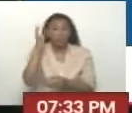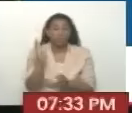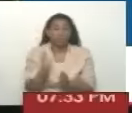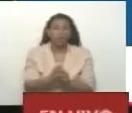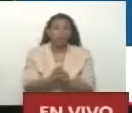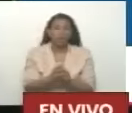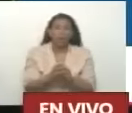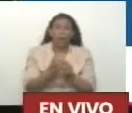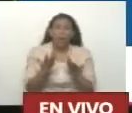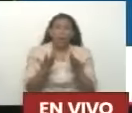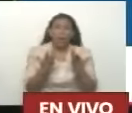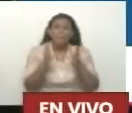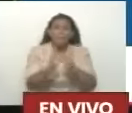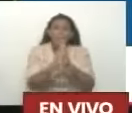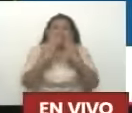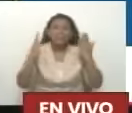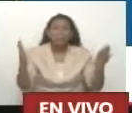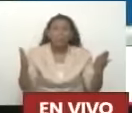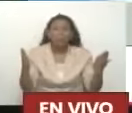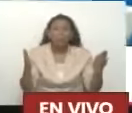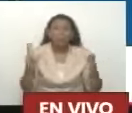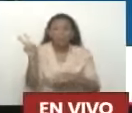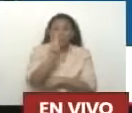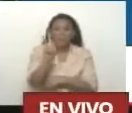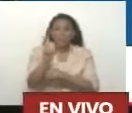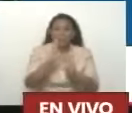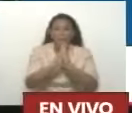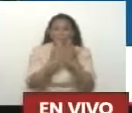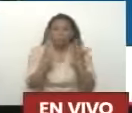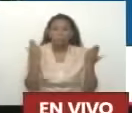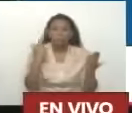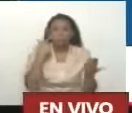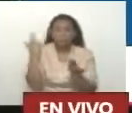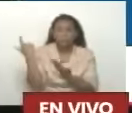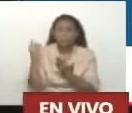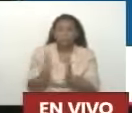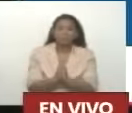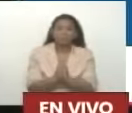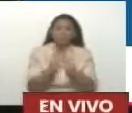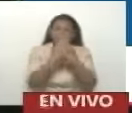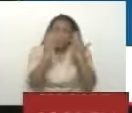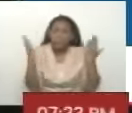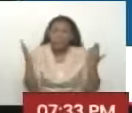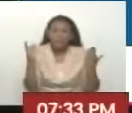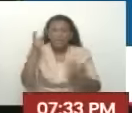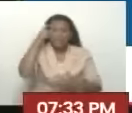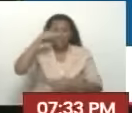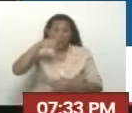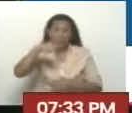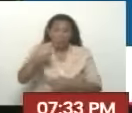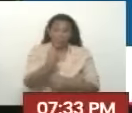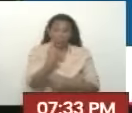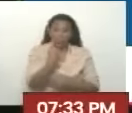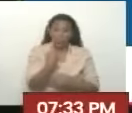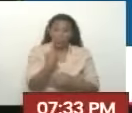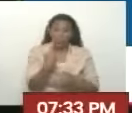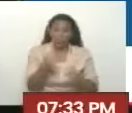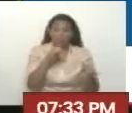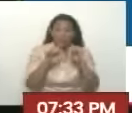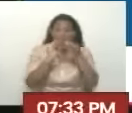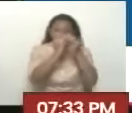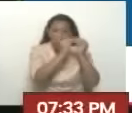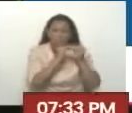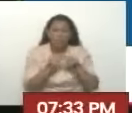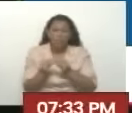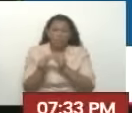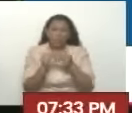Sacando el tarjetón Electoral De Venezuela Aquí traigo El tarjetón Electoral Al día de hoy Esto seguramente Va a tener Modificaciones